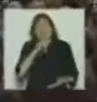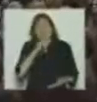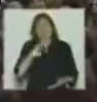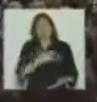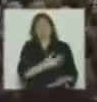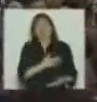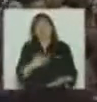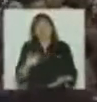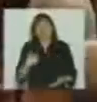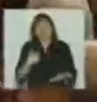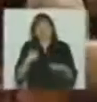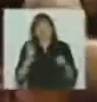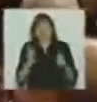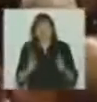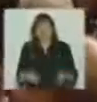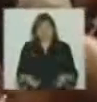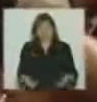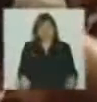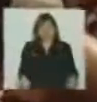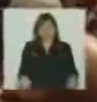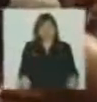soy mujer que no se lo olvide a nadie